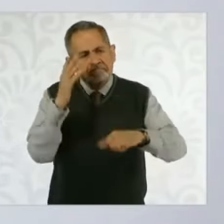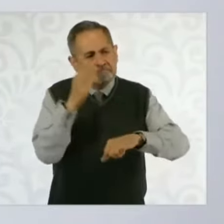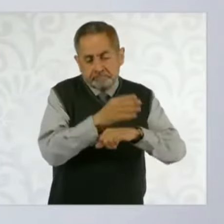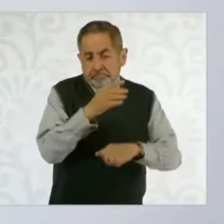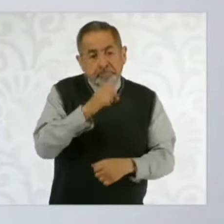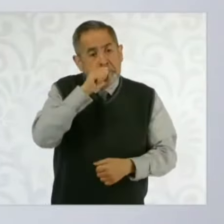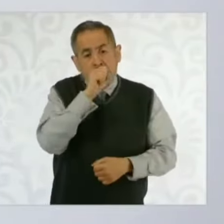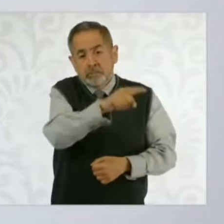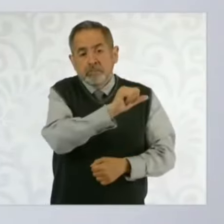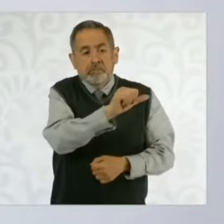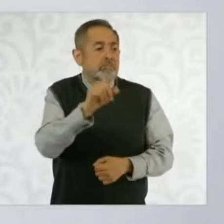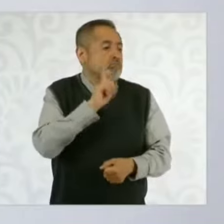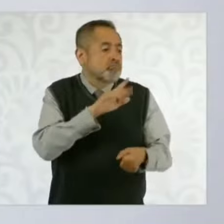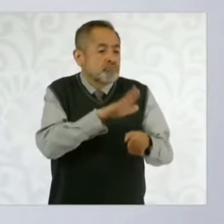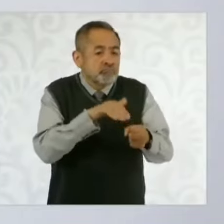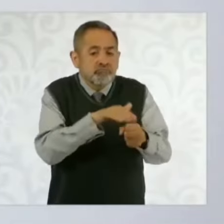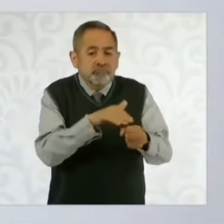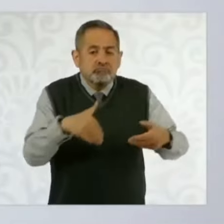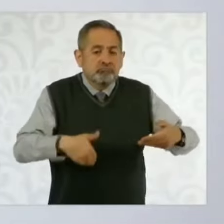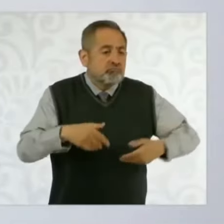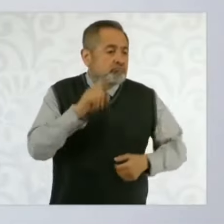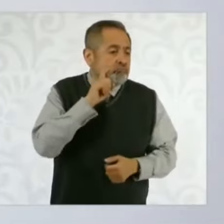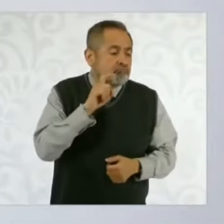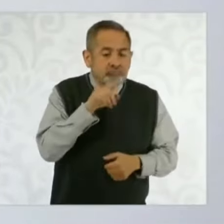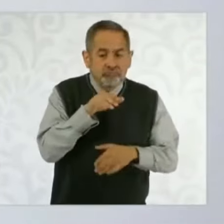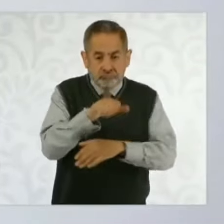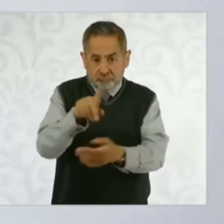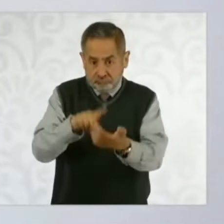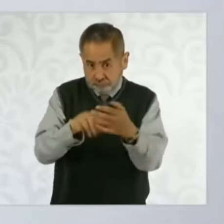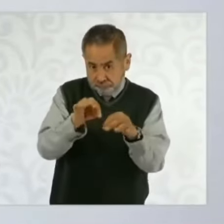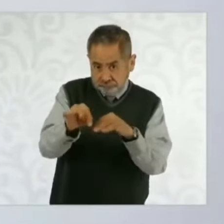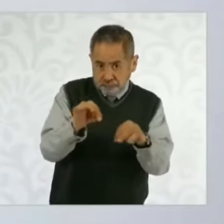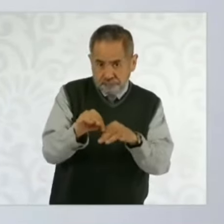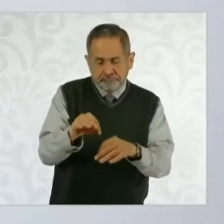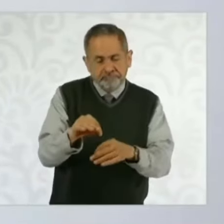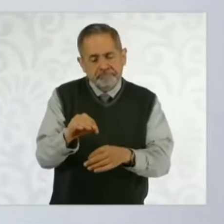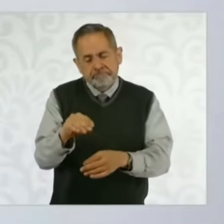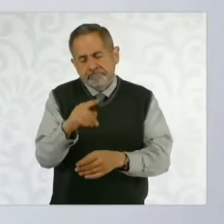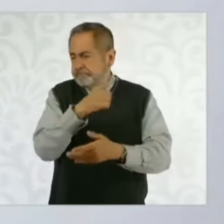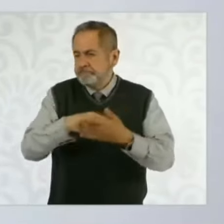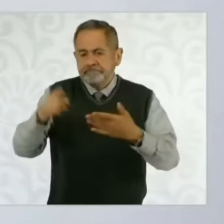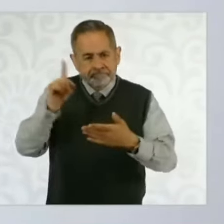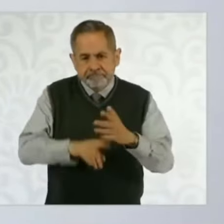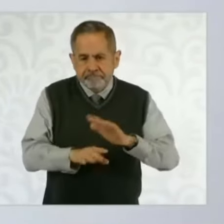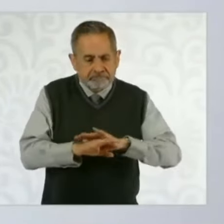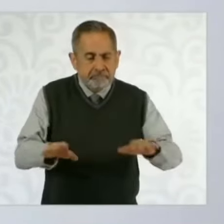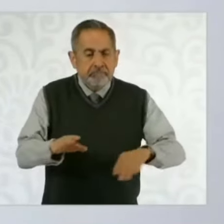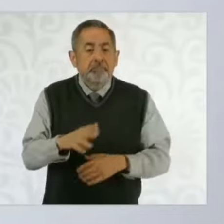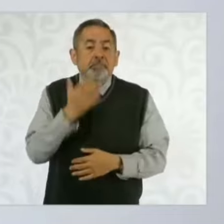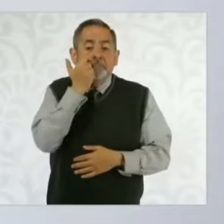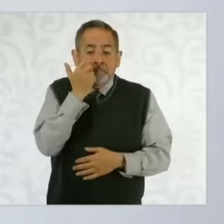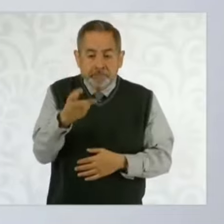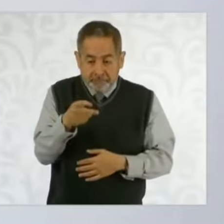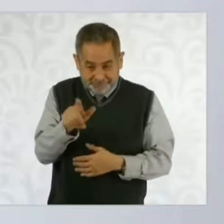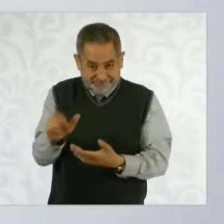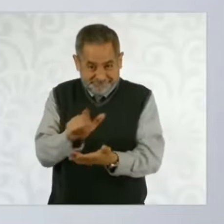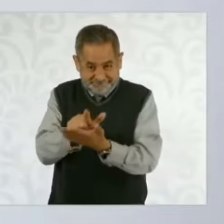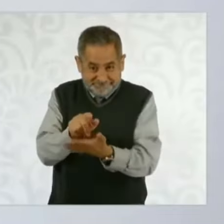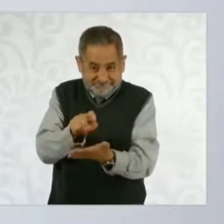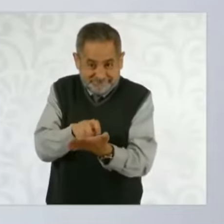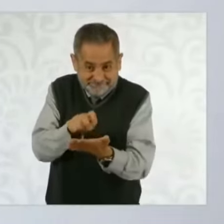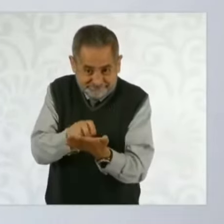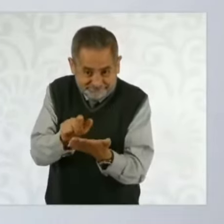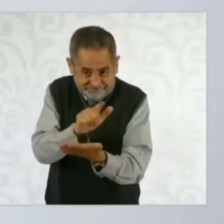sexuales a mujeres en el ámbito laboral. Lo que nosotros queremos con todas las modificaciones que hemos